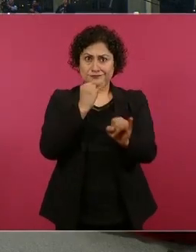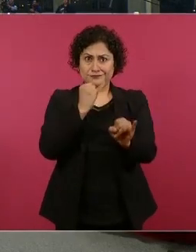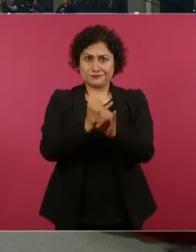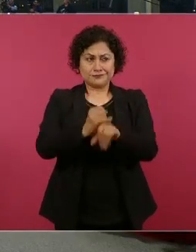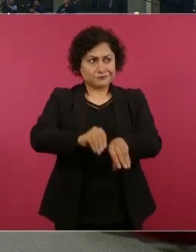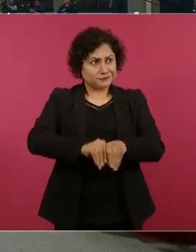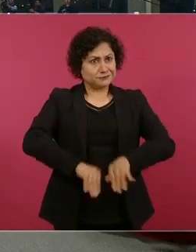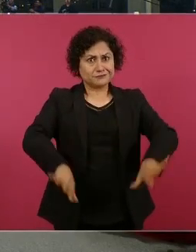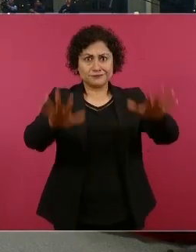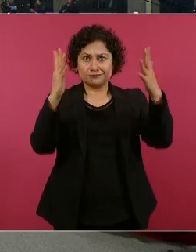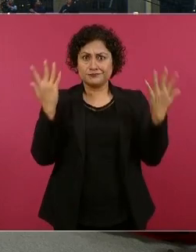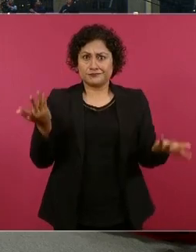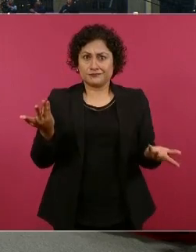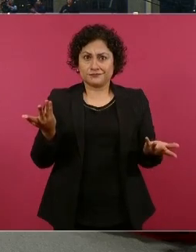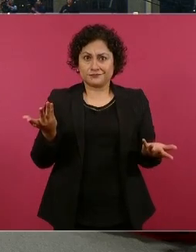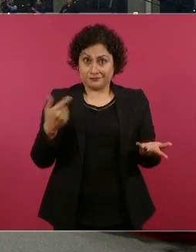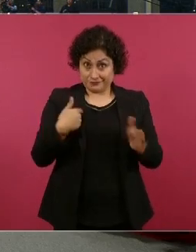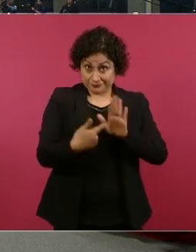pero este es un ejemplo.